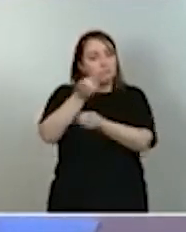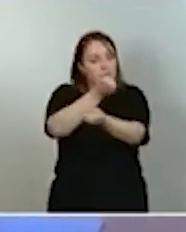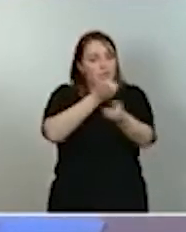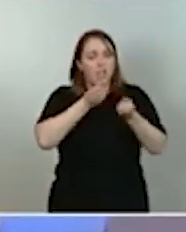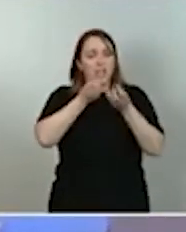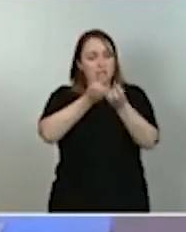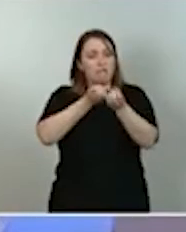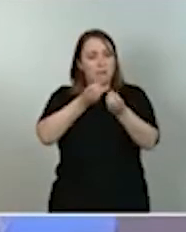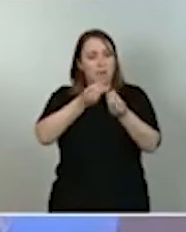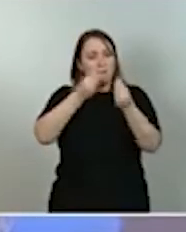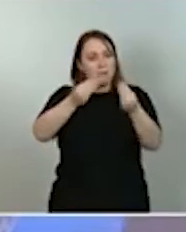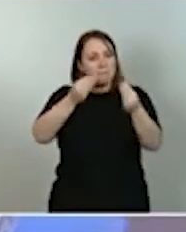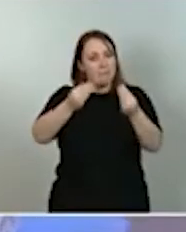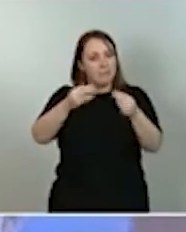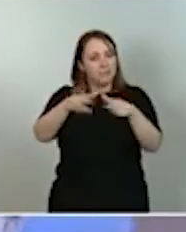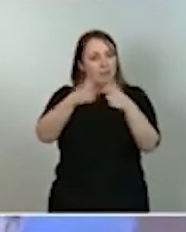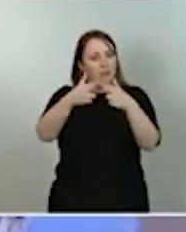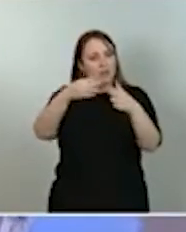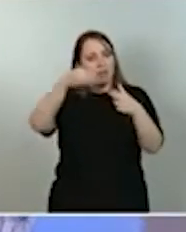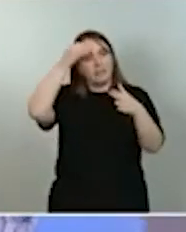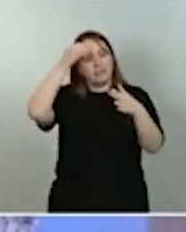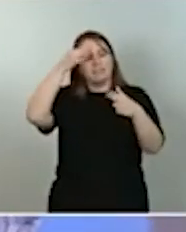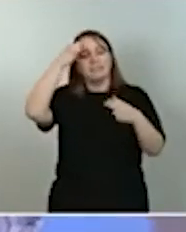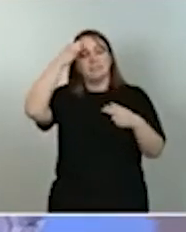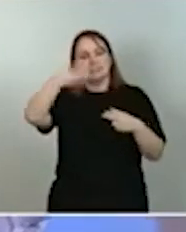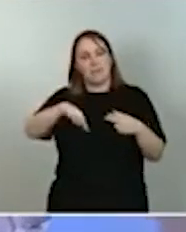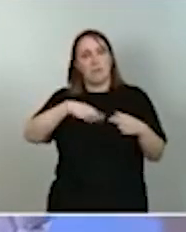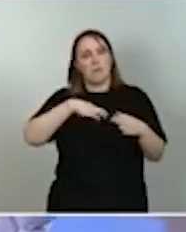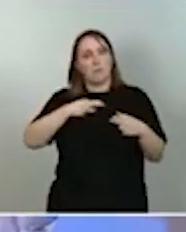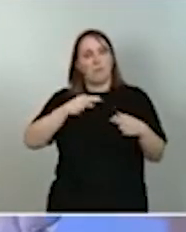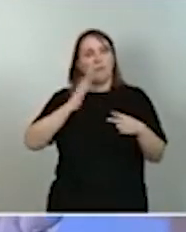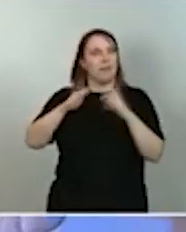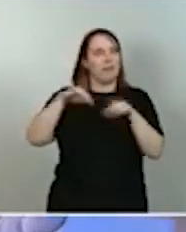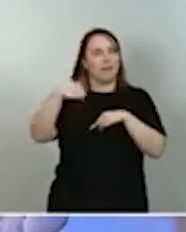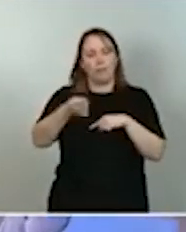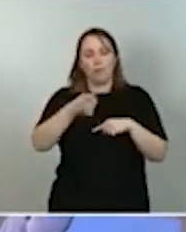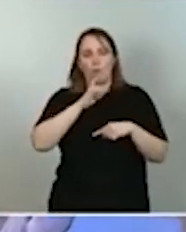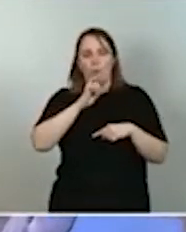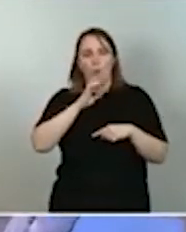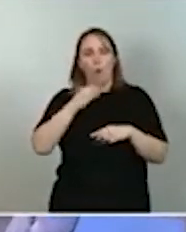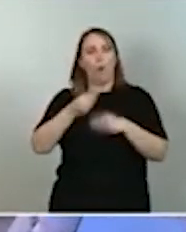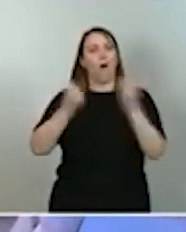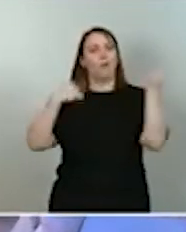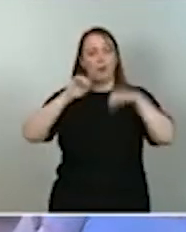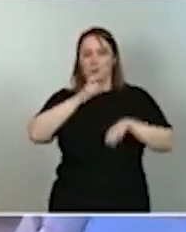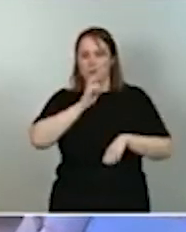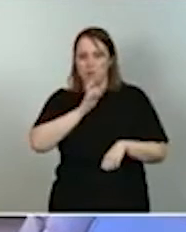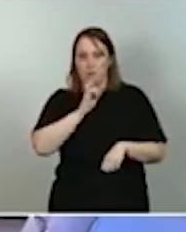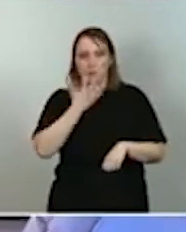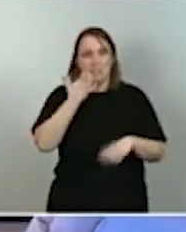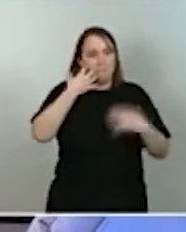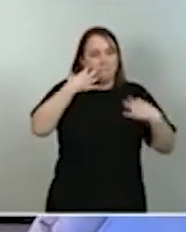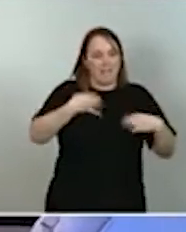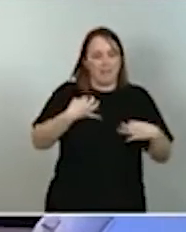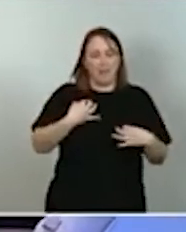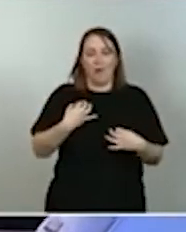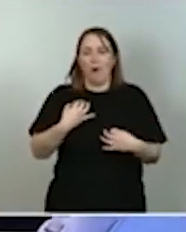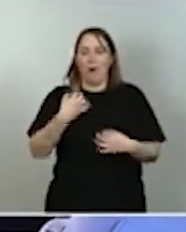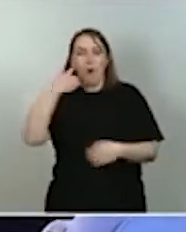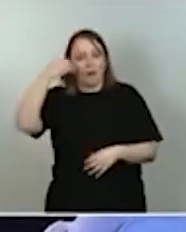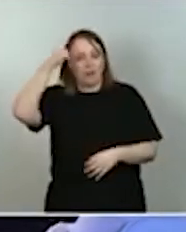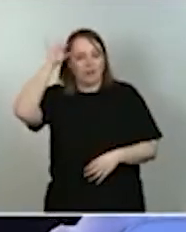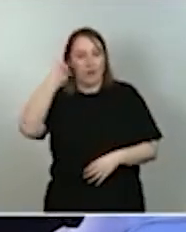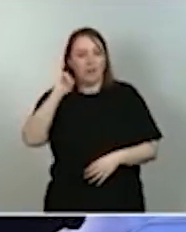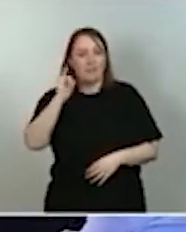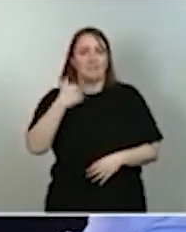capacidad de resiliencia y de reacción frente a los desafíos, los riesgos, los peligros que ha de afrontar y tiene